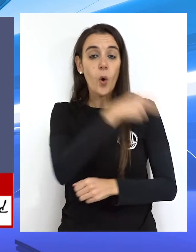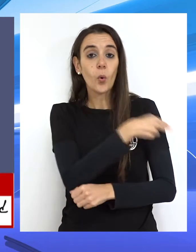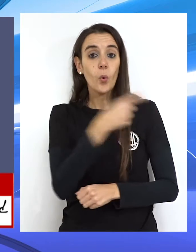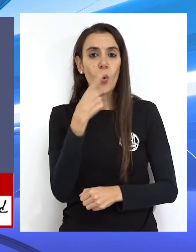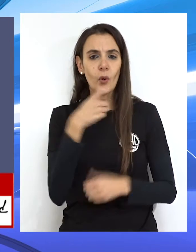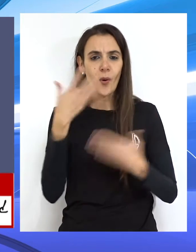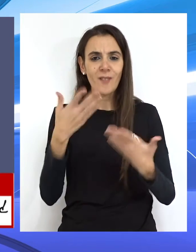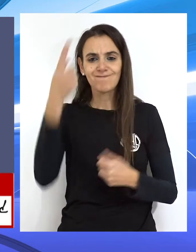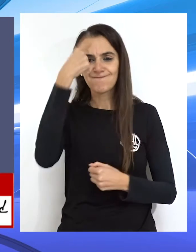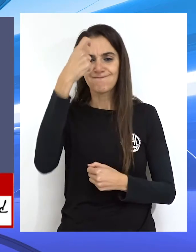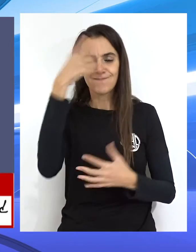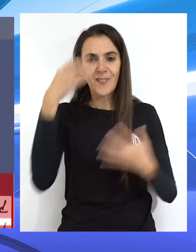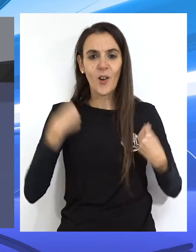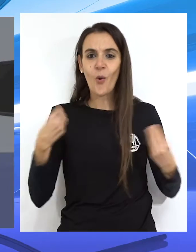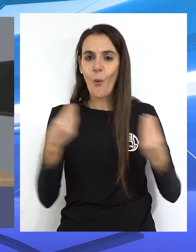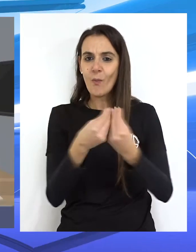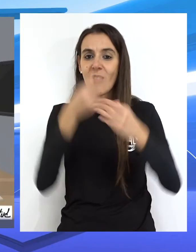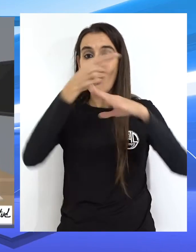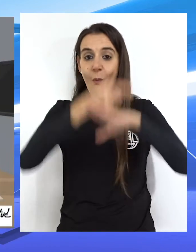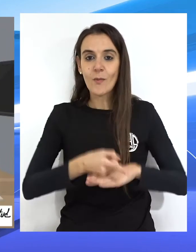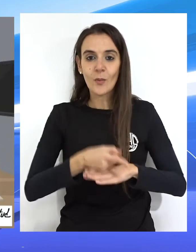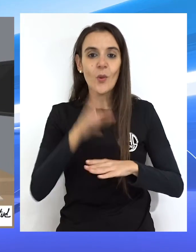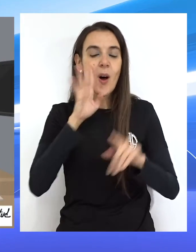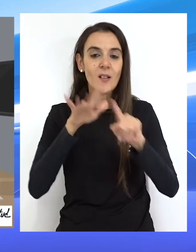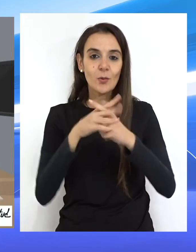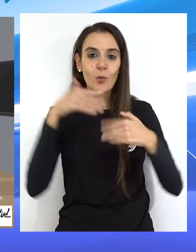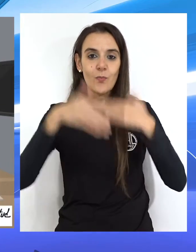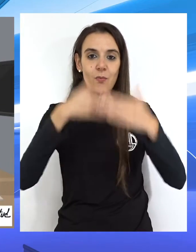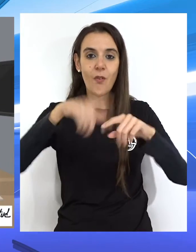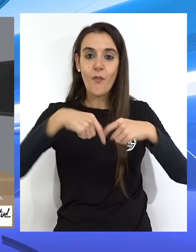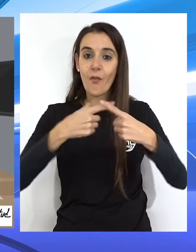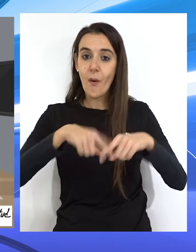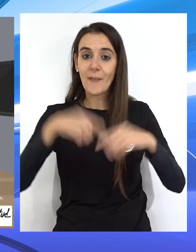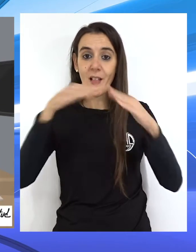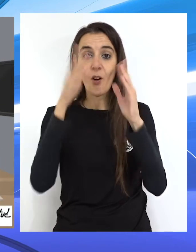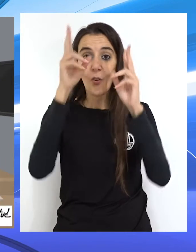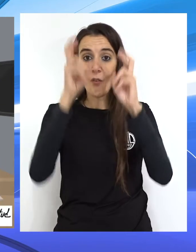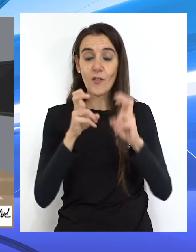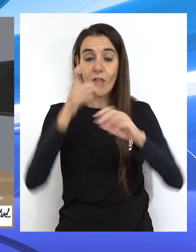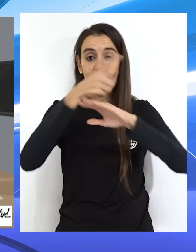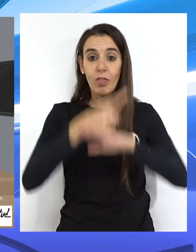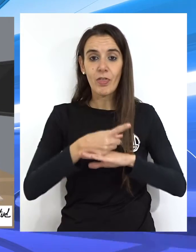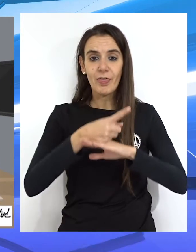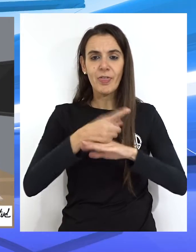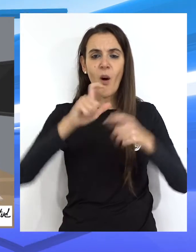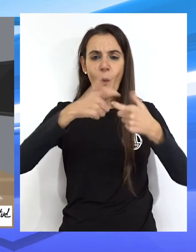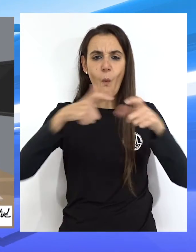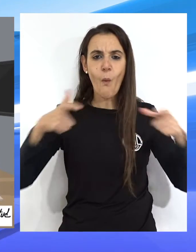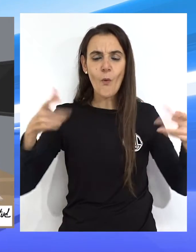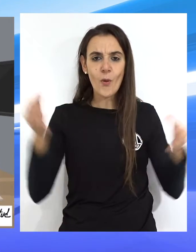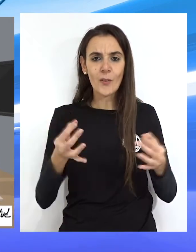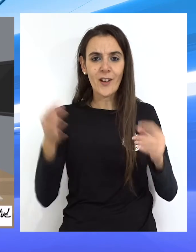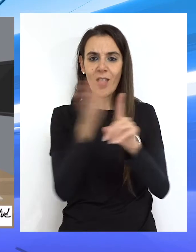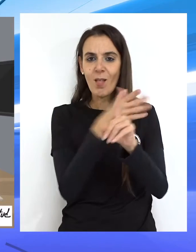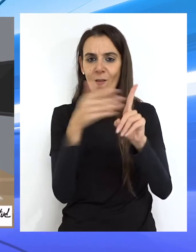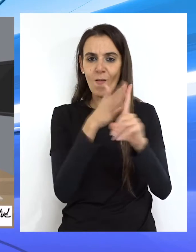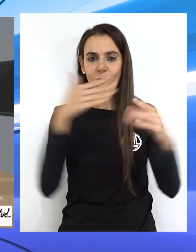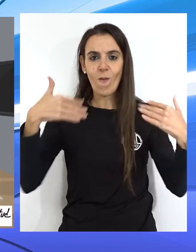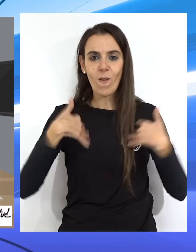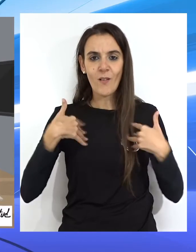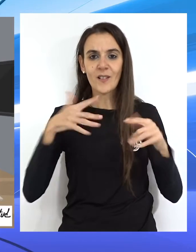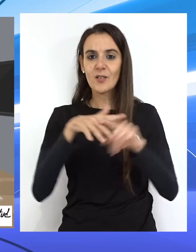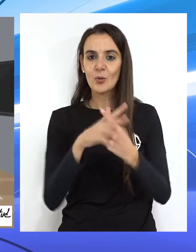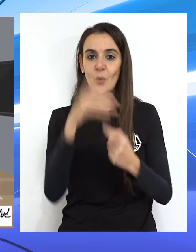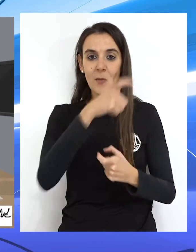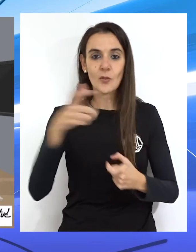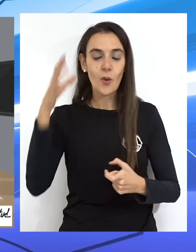Cruz Roja han recordado que la convivencia obligatoria que ha supuesto para las familias el confinamiento ha aumentado el riesgo de sufrir agresiones en el